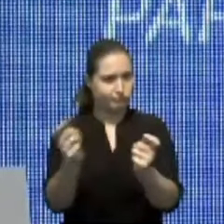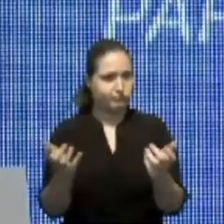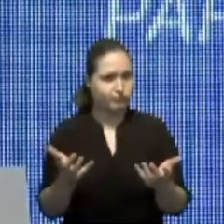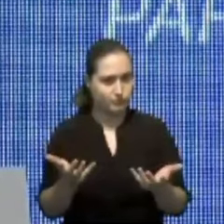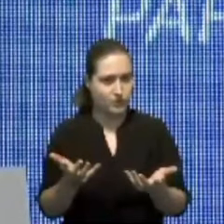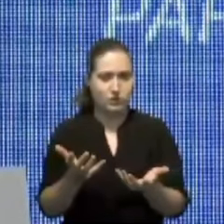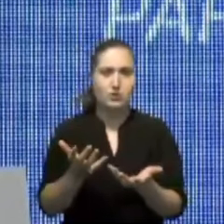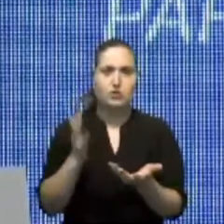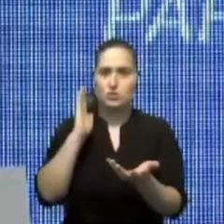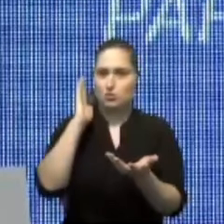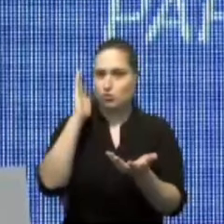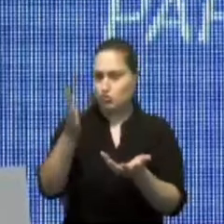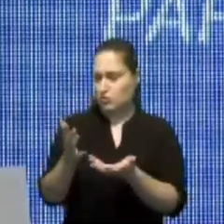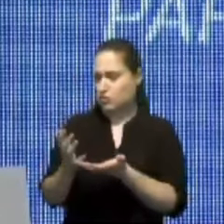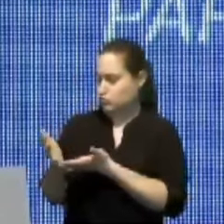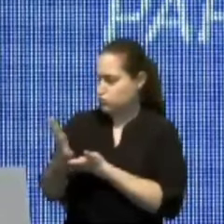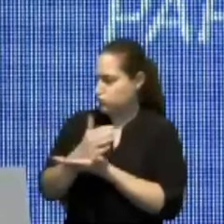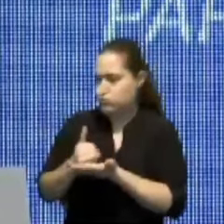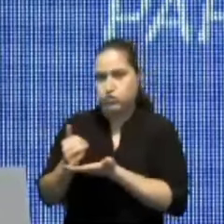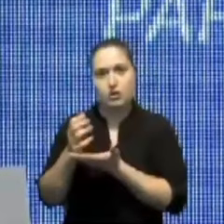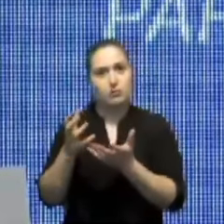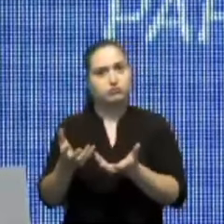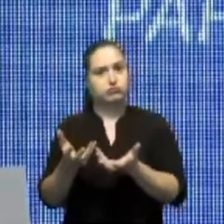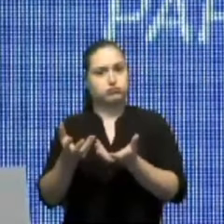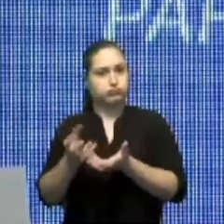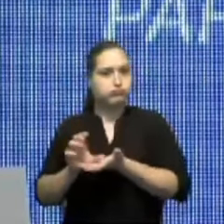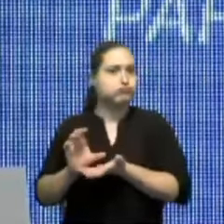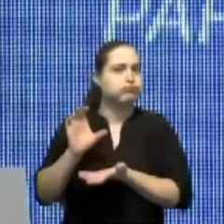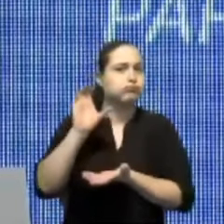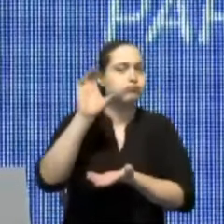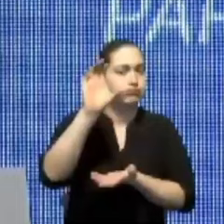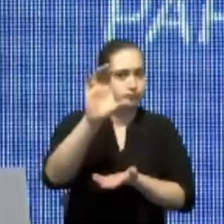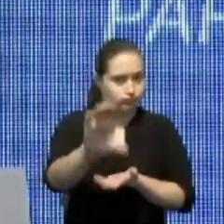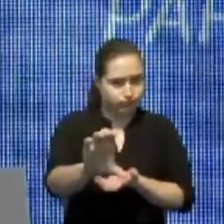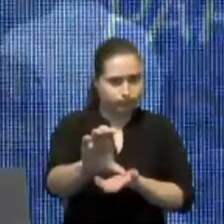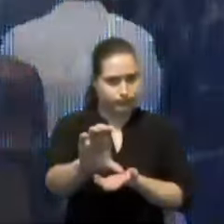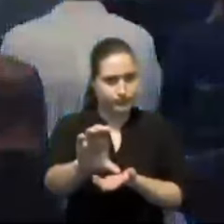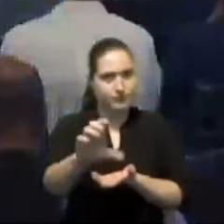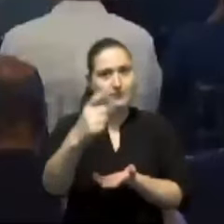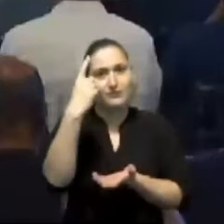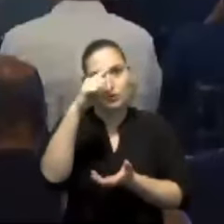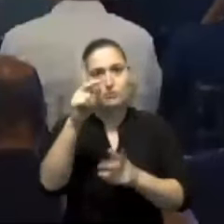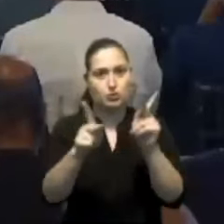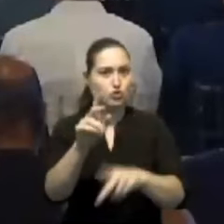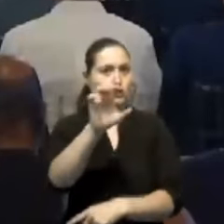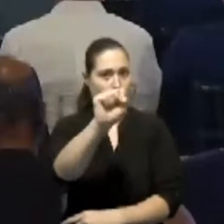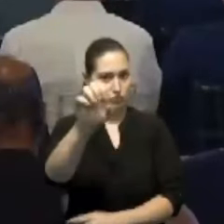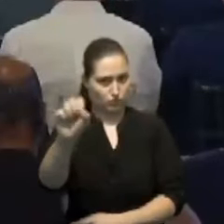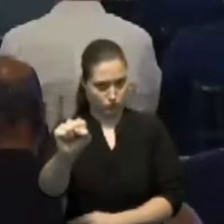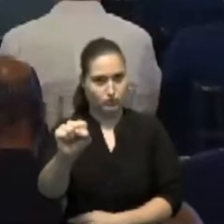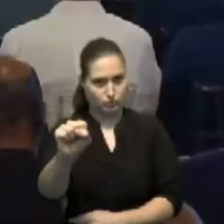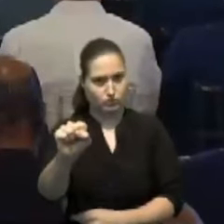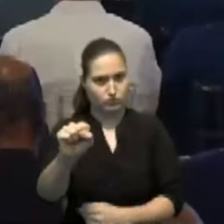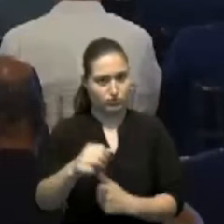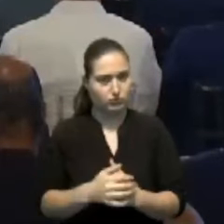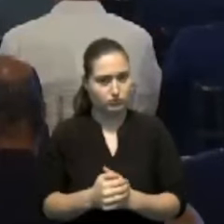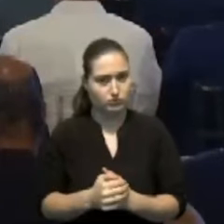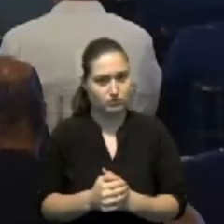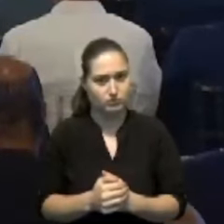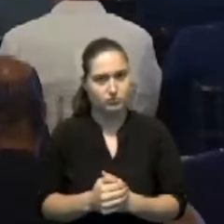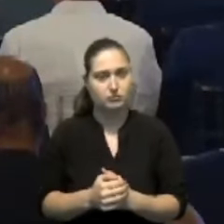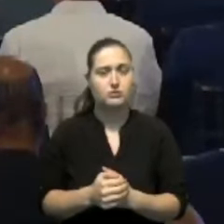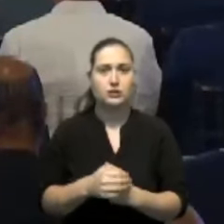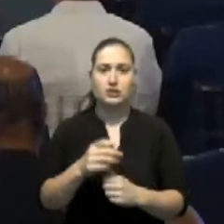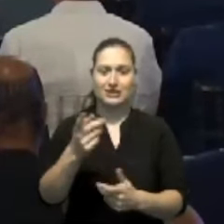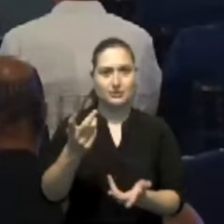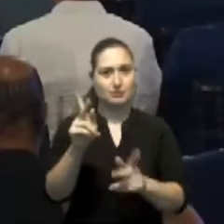para la implementación del sistema de atención primaria del régimen subsidiado. La atención primaria en salud